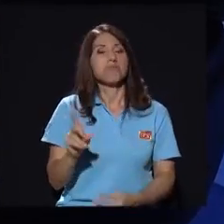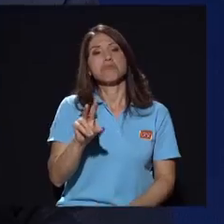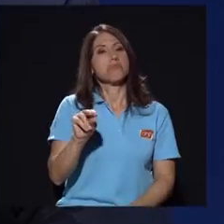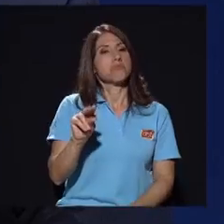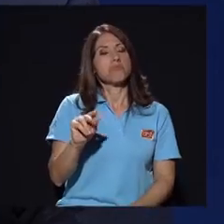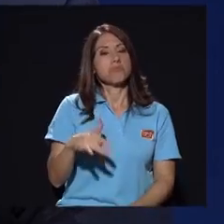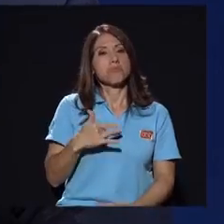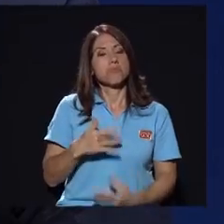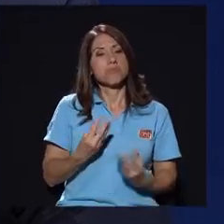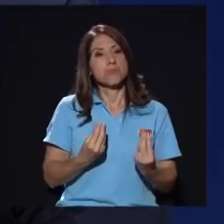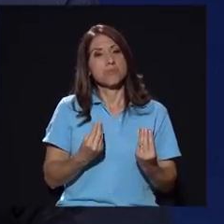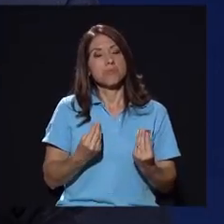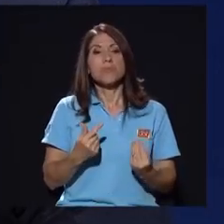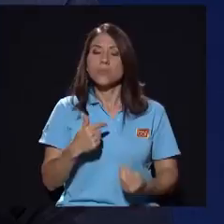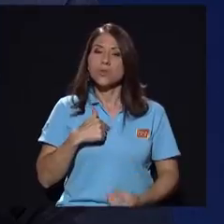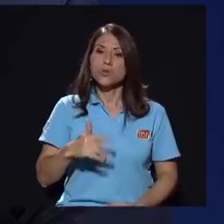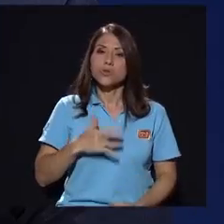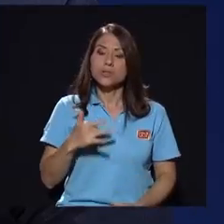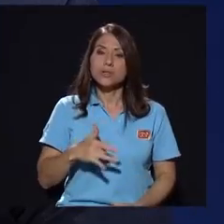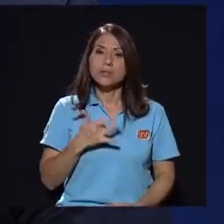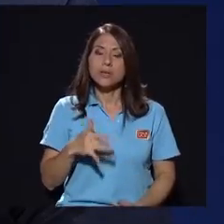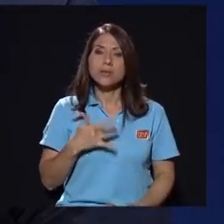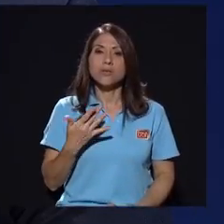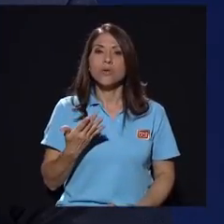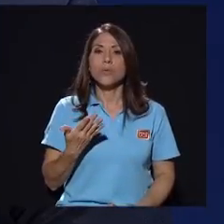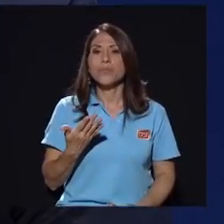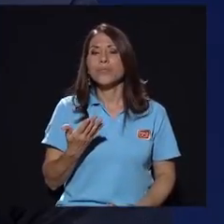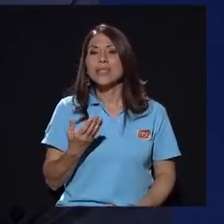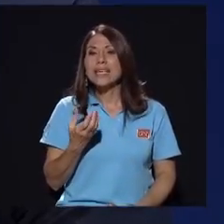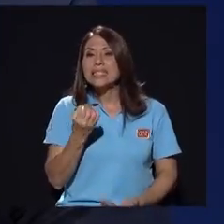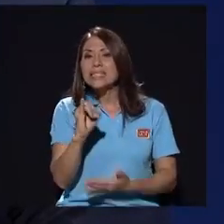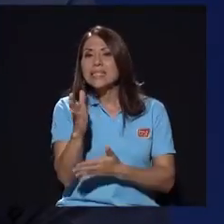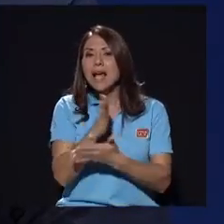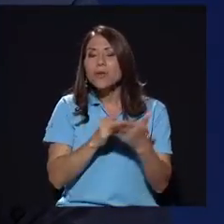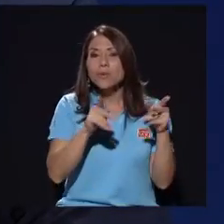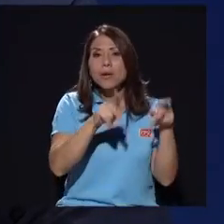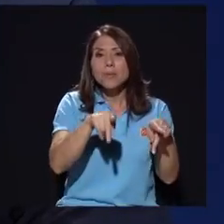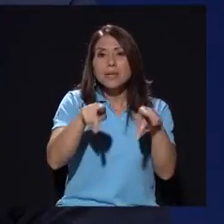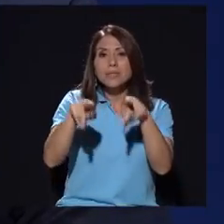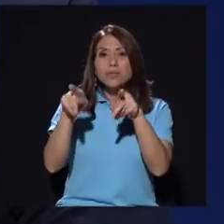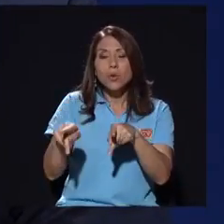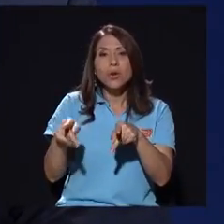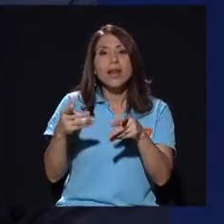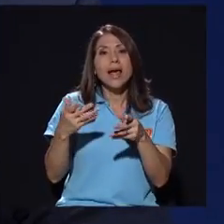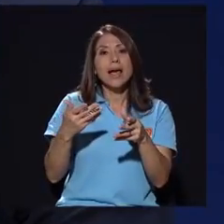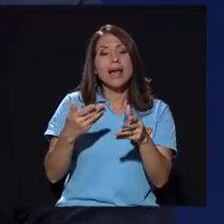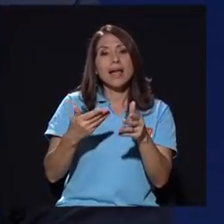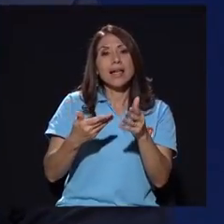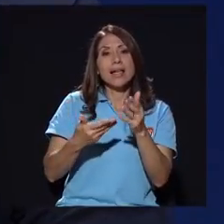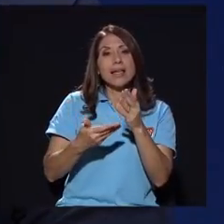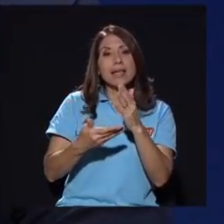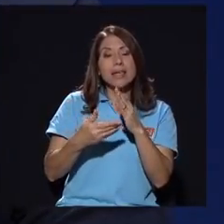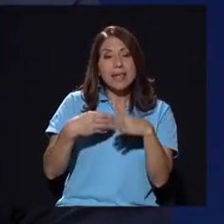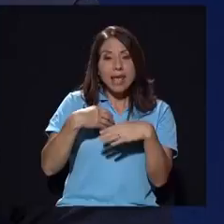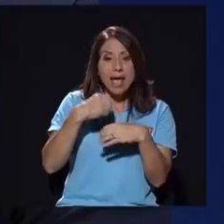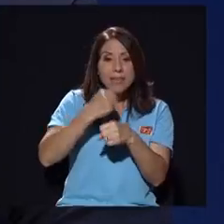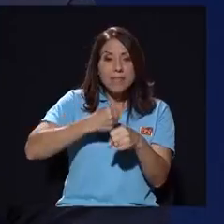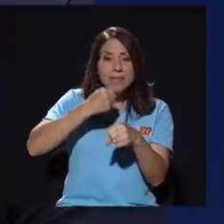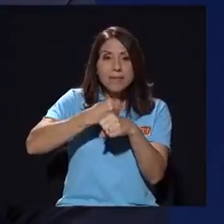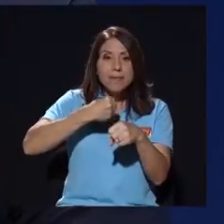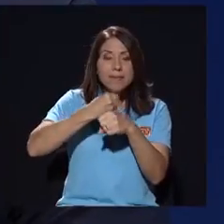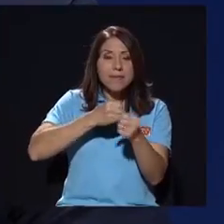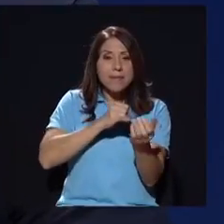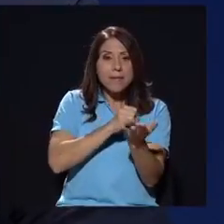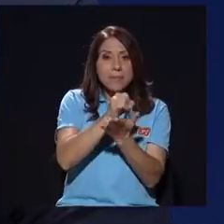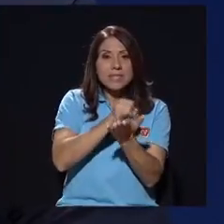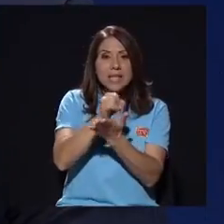lo que siento es que efectivamente si alguno de las personas que han investigado que han hecho labor investigativa ya